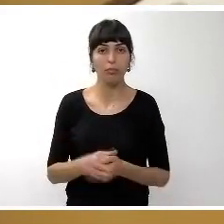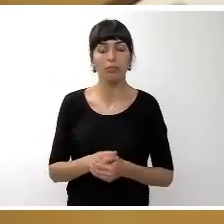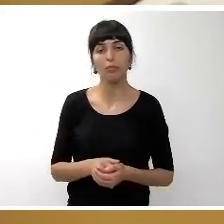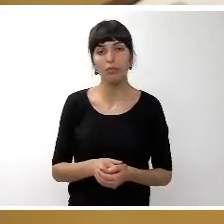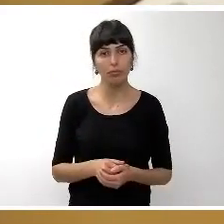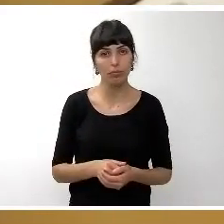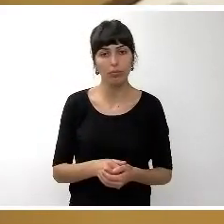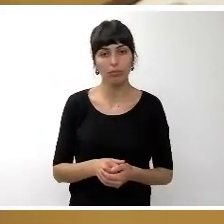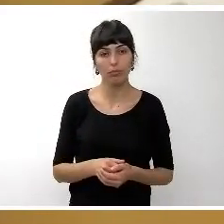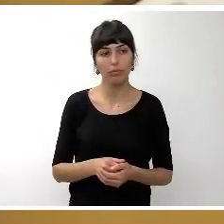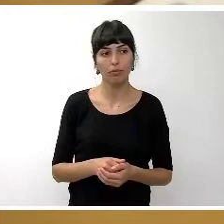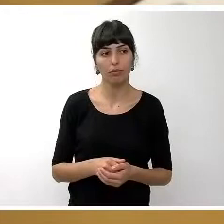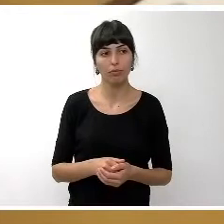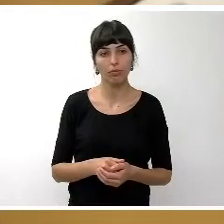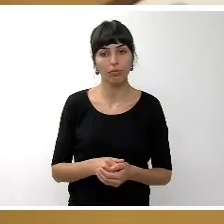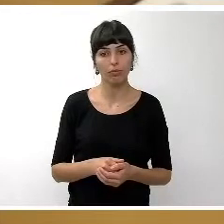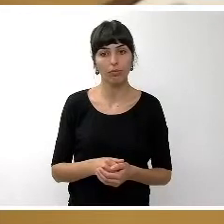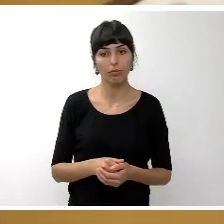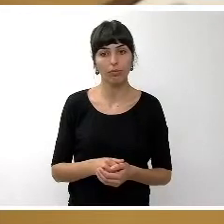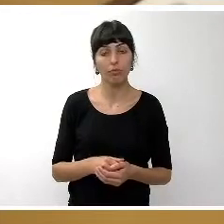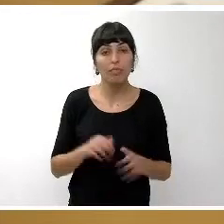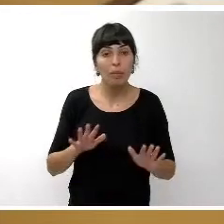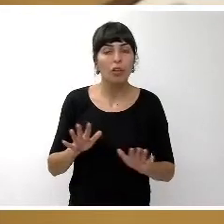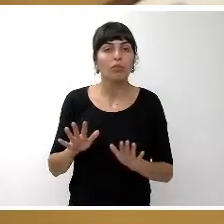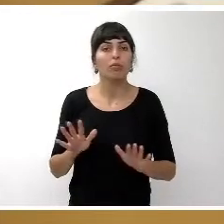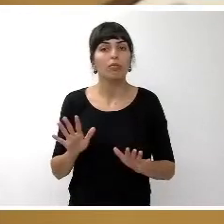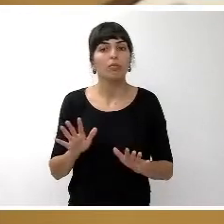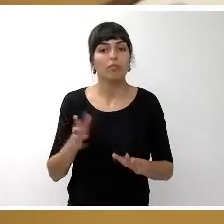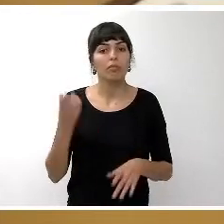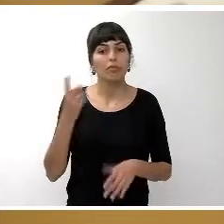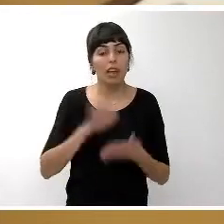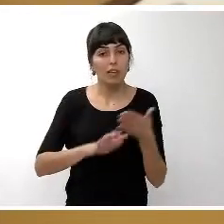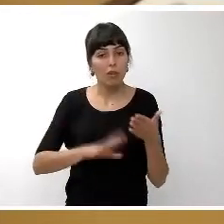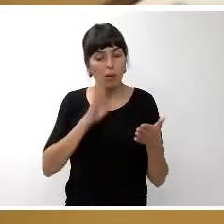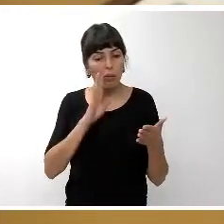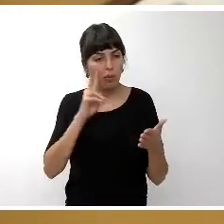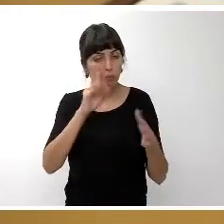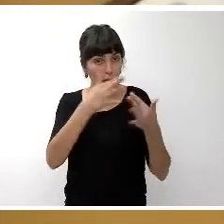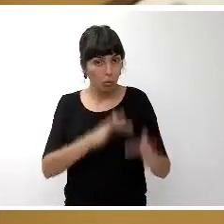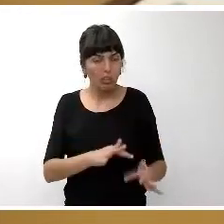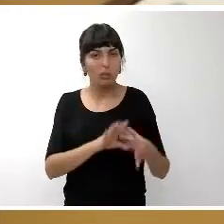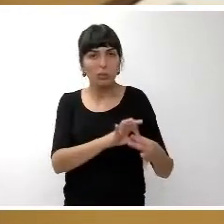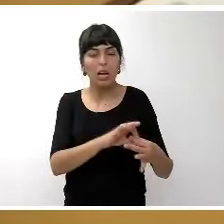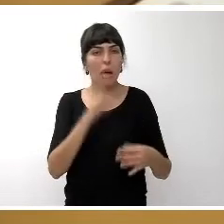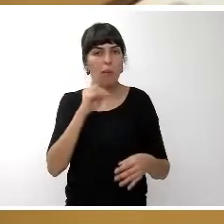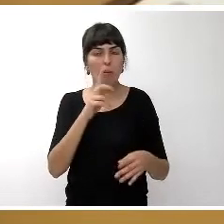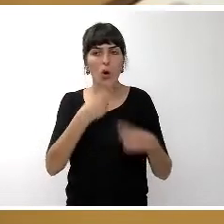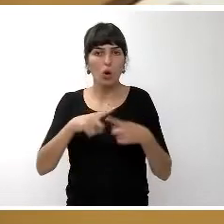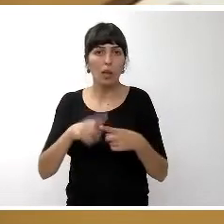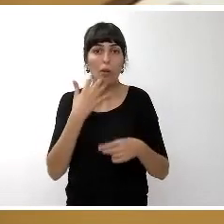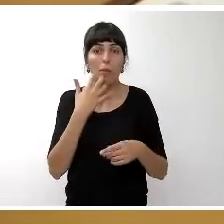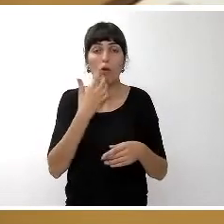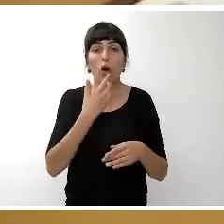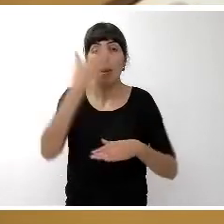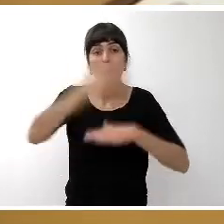general y sin embargo encontramos aspectos como que en este momento incumplimos los plazos legales